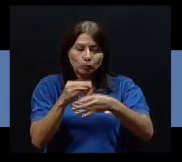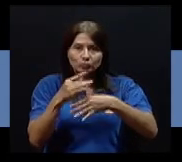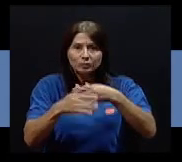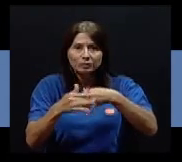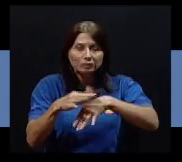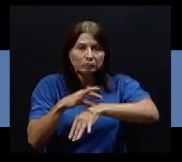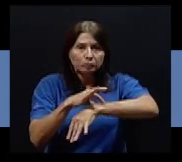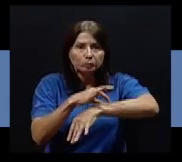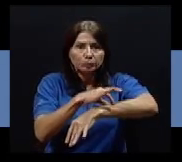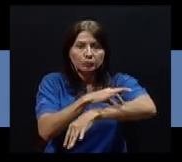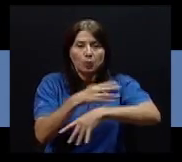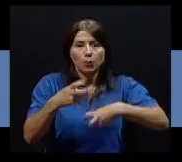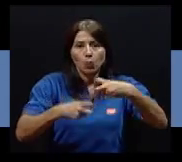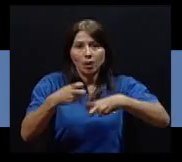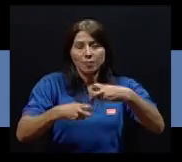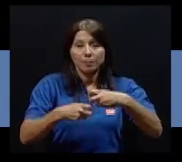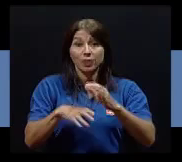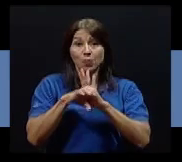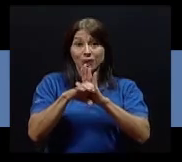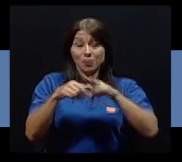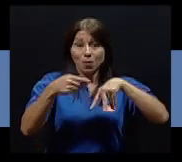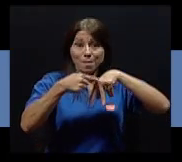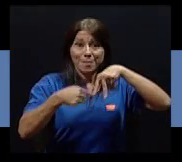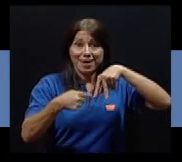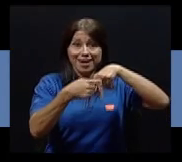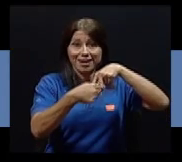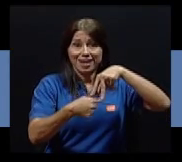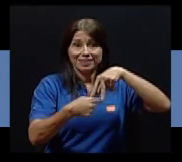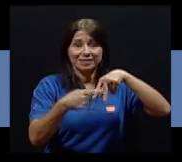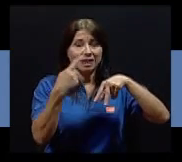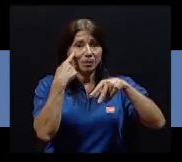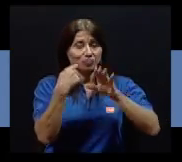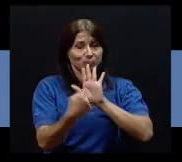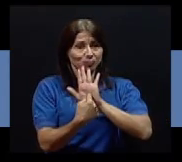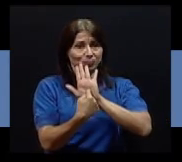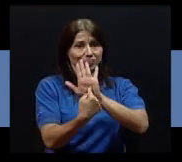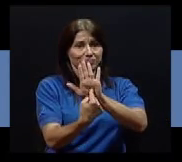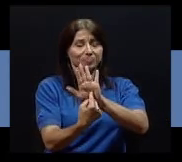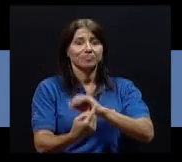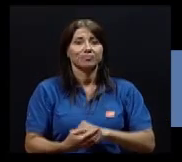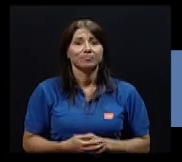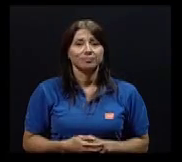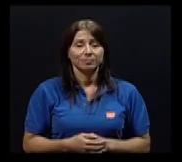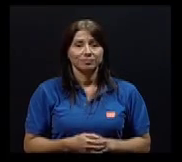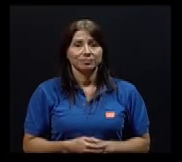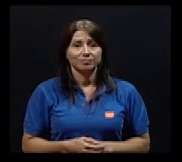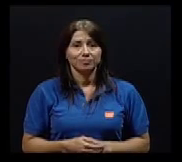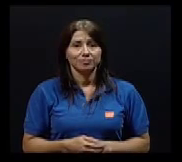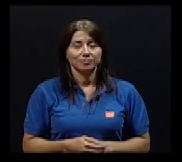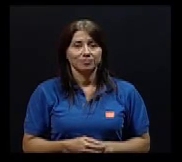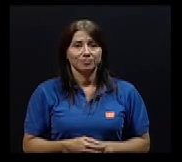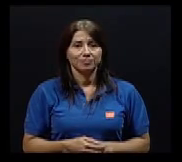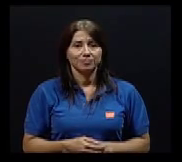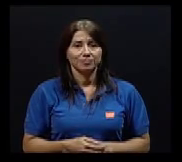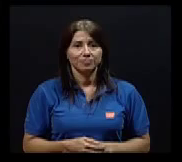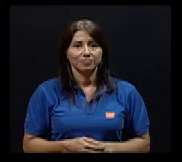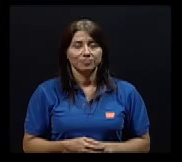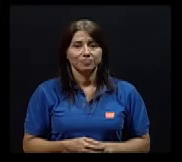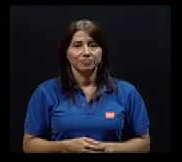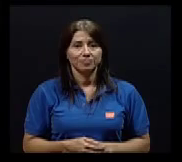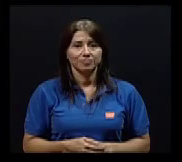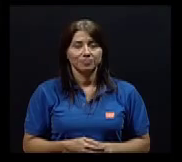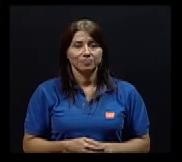bloquear las articulaciones. En el caso de las piernas, un ejercicio es colocarse en el suelo, estirar una pierna y con rodilla